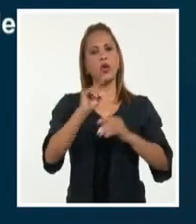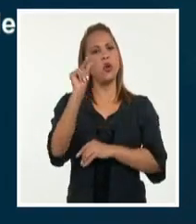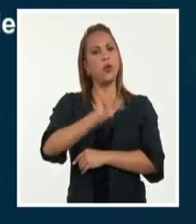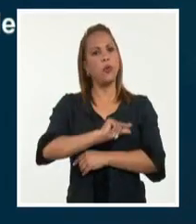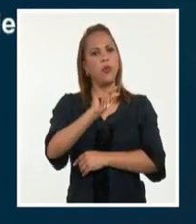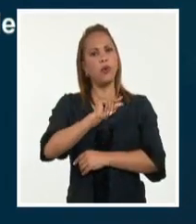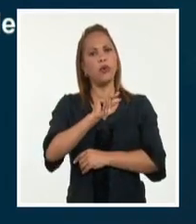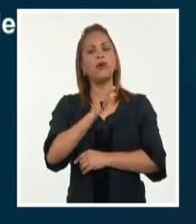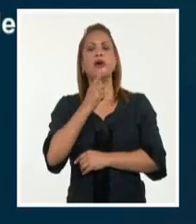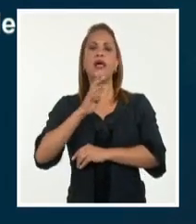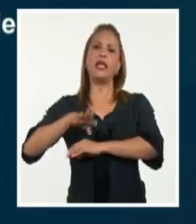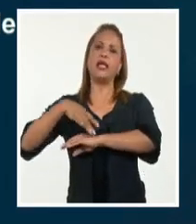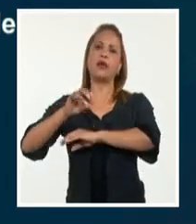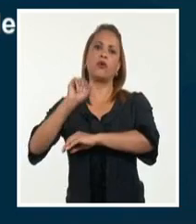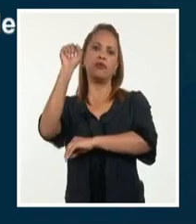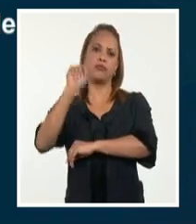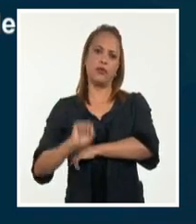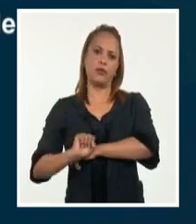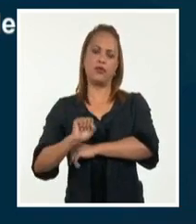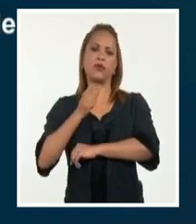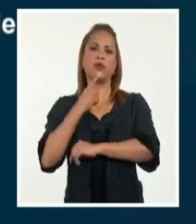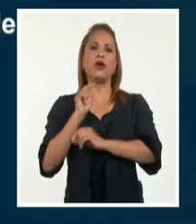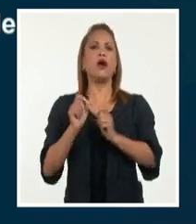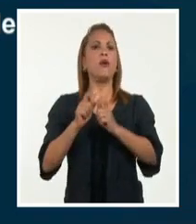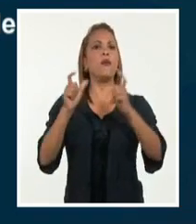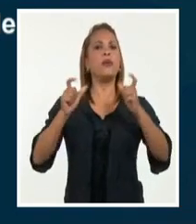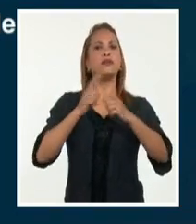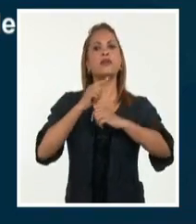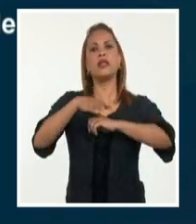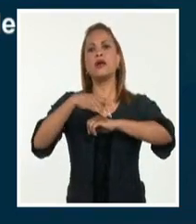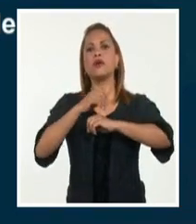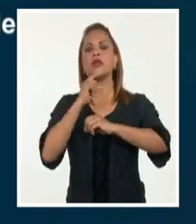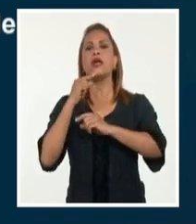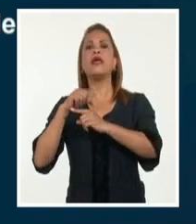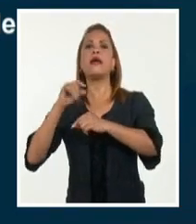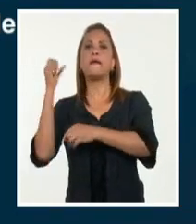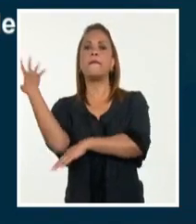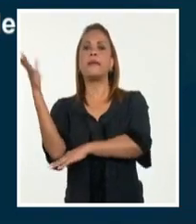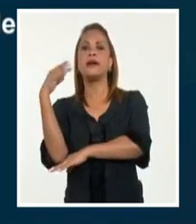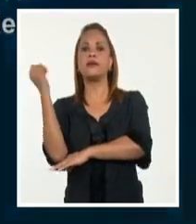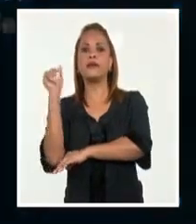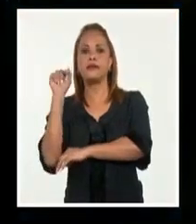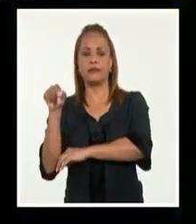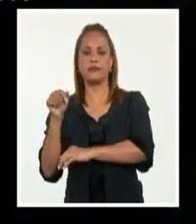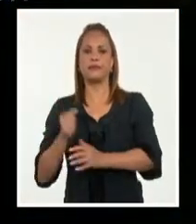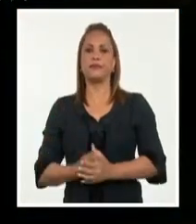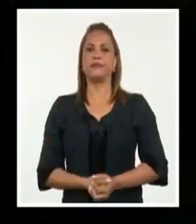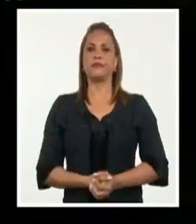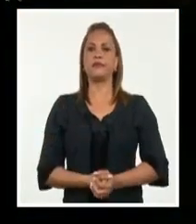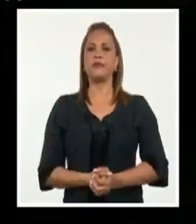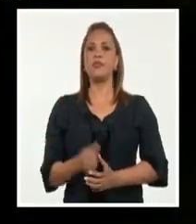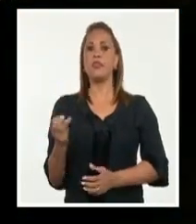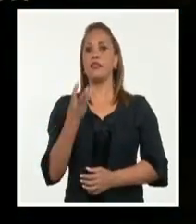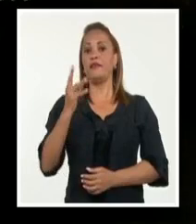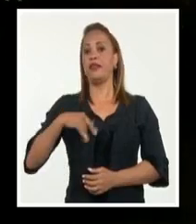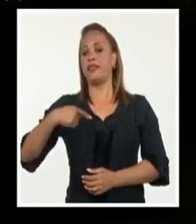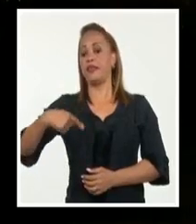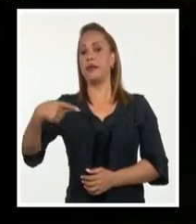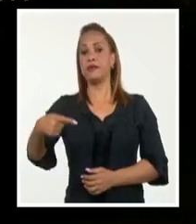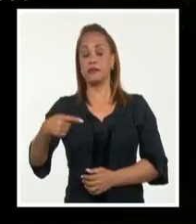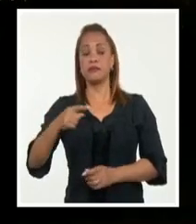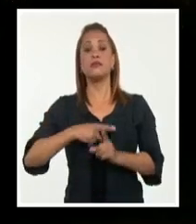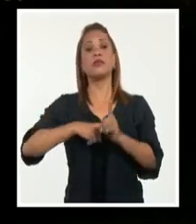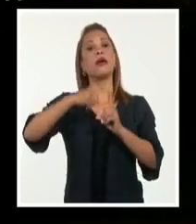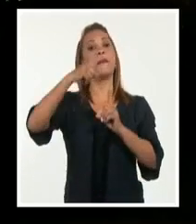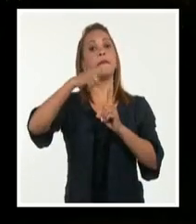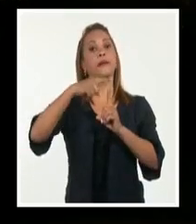en toda la costa sur incrementándose gradualmente a oleaje desde Punta de Maicí hasta Cabo Cruz. Para los próximos tres días temperaturas elevadas para un